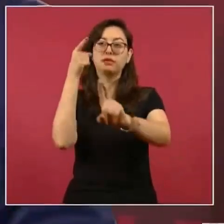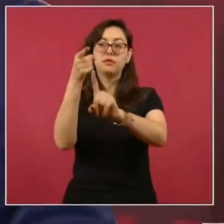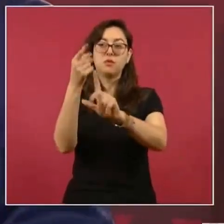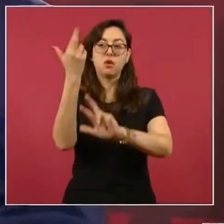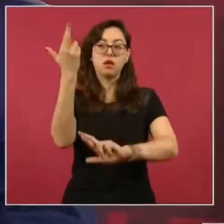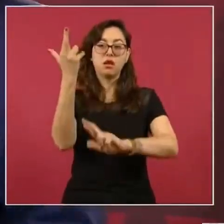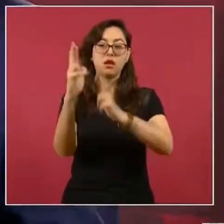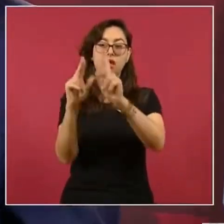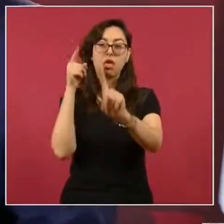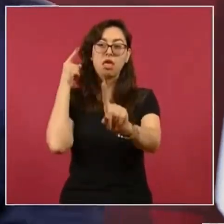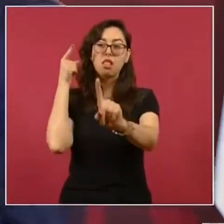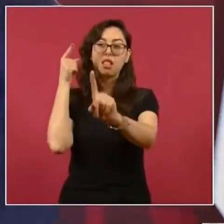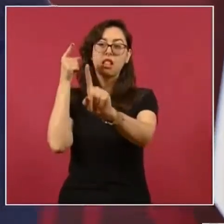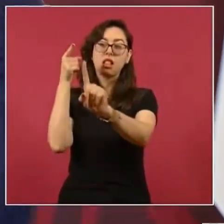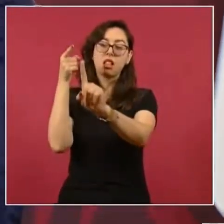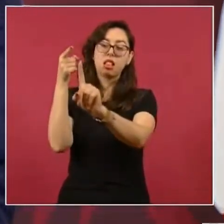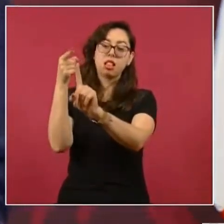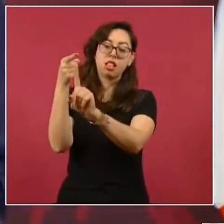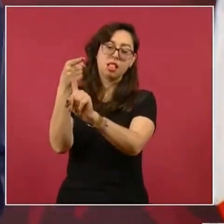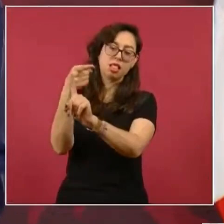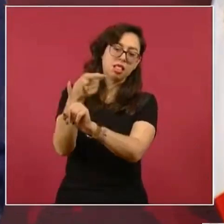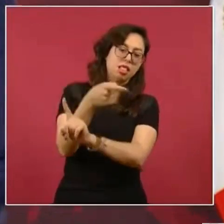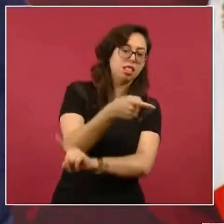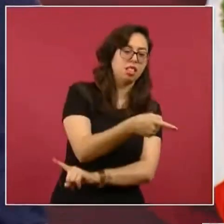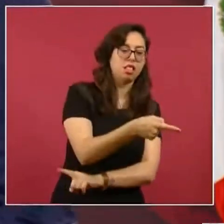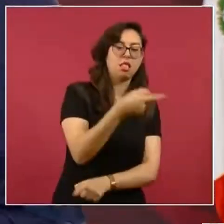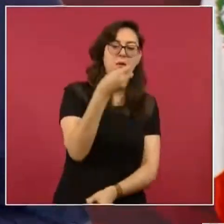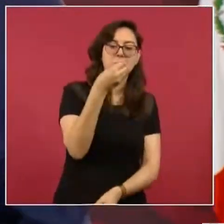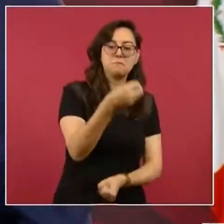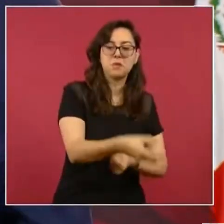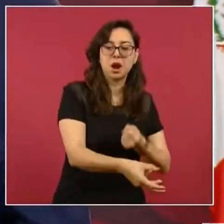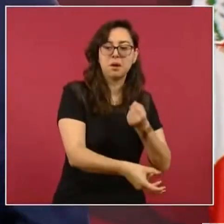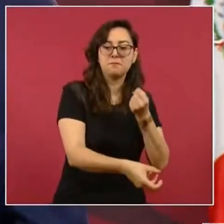los ideales y las acciones revolucionarias.